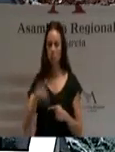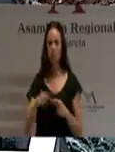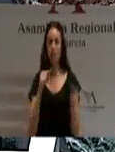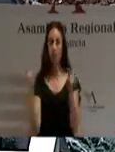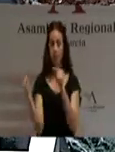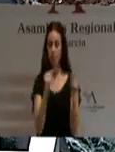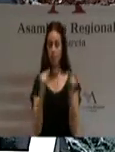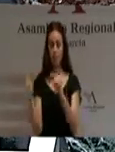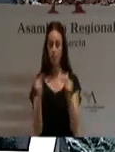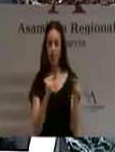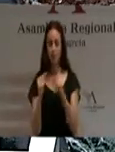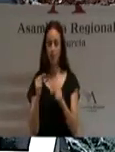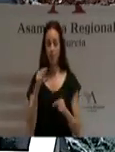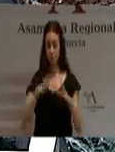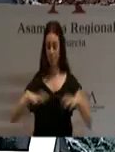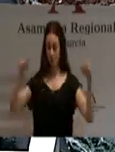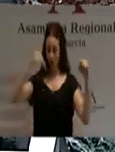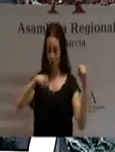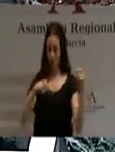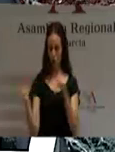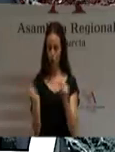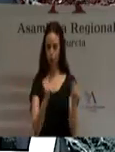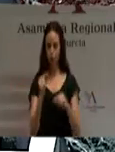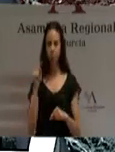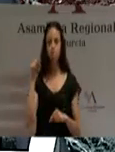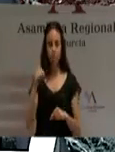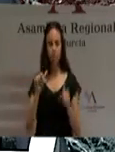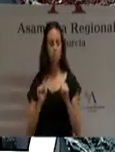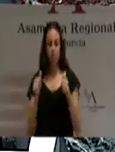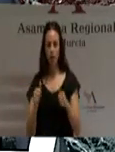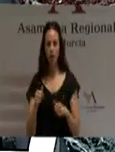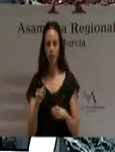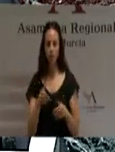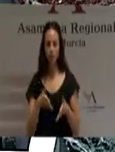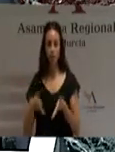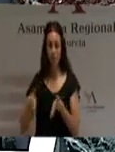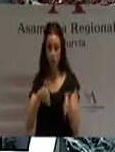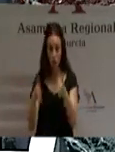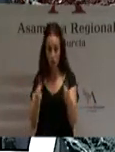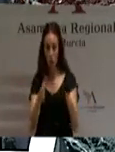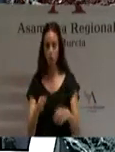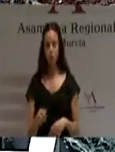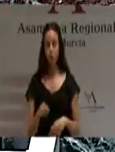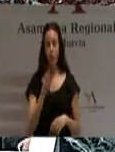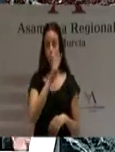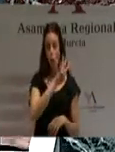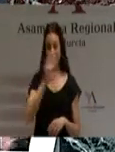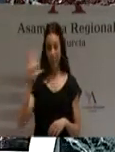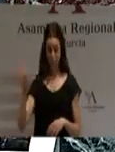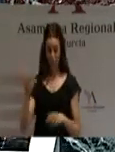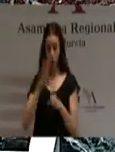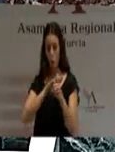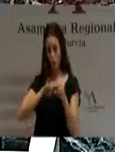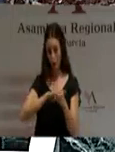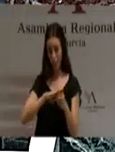sustanciados en esta Cámara. Y allí comenzaré mis recorridos institucionales a los 45 municipios de la